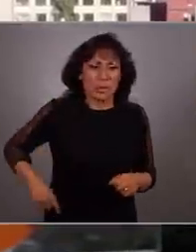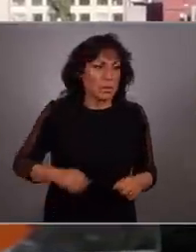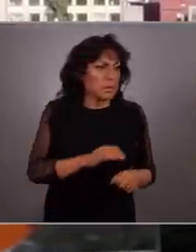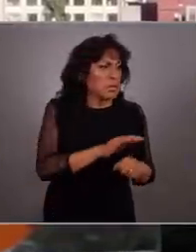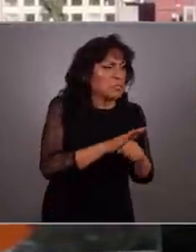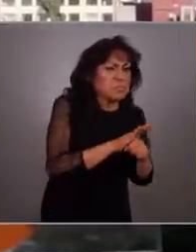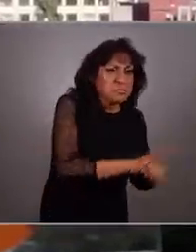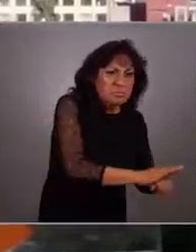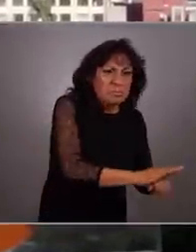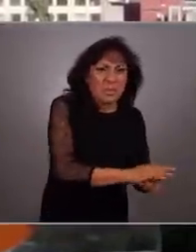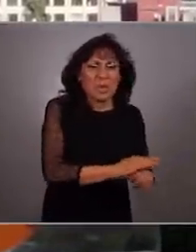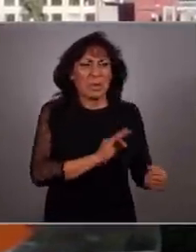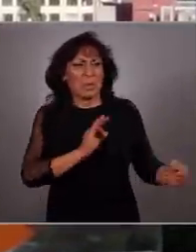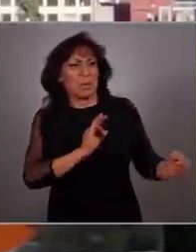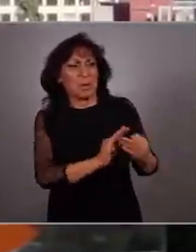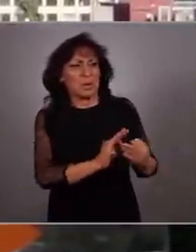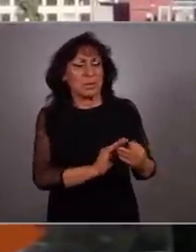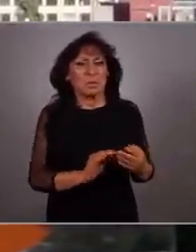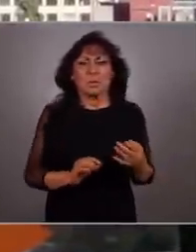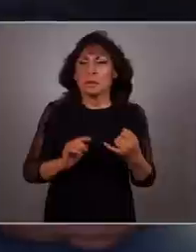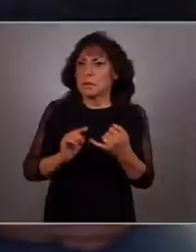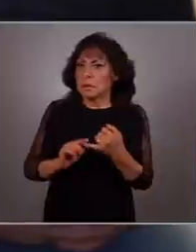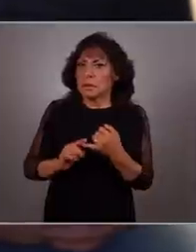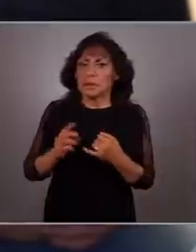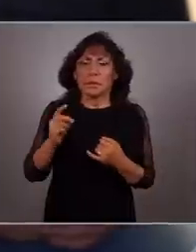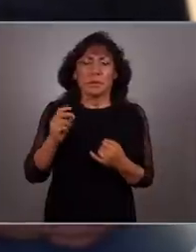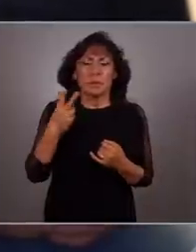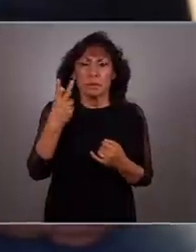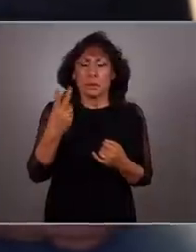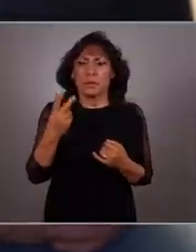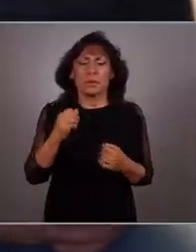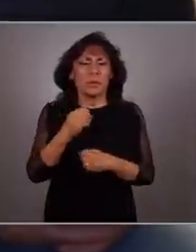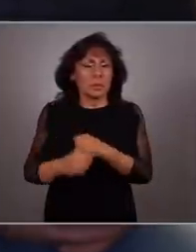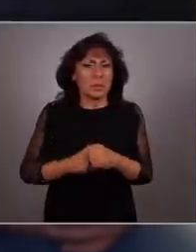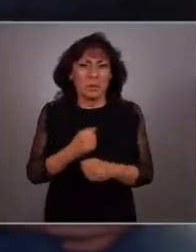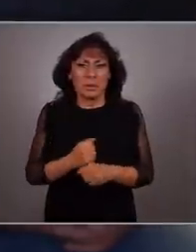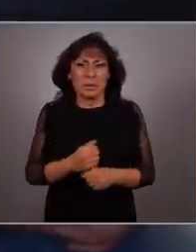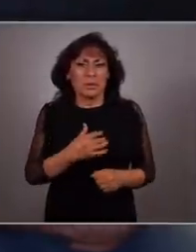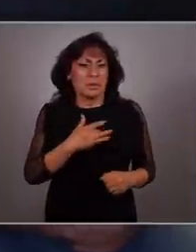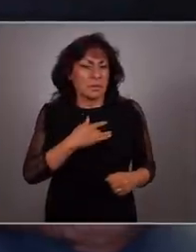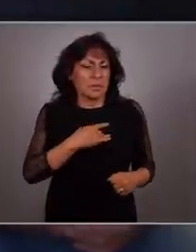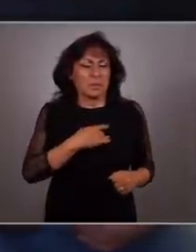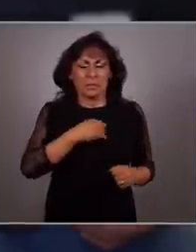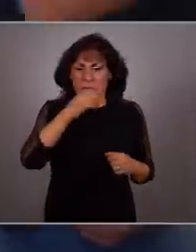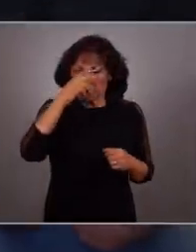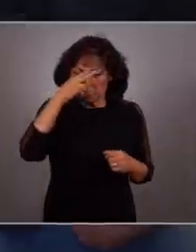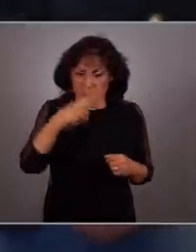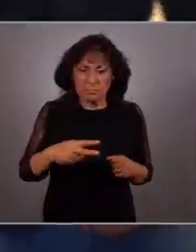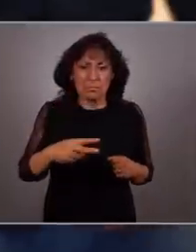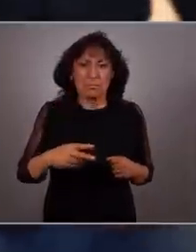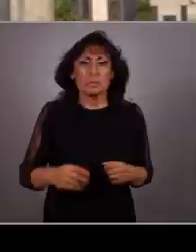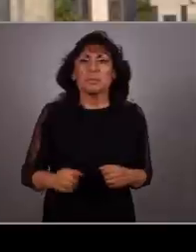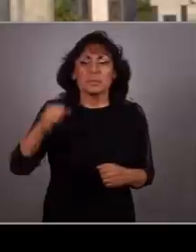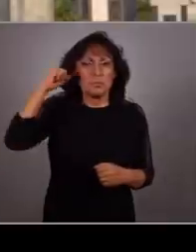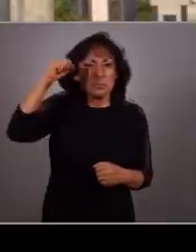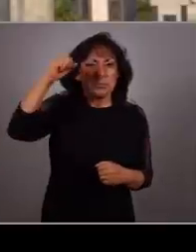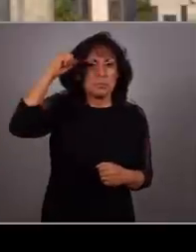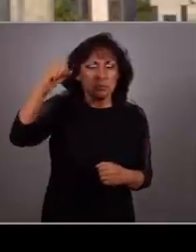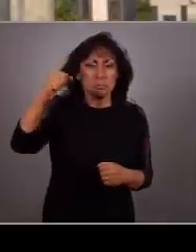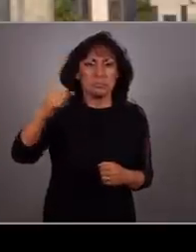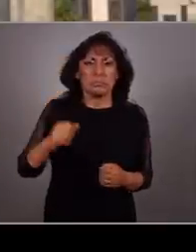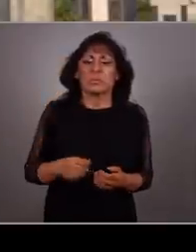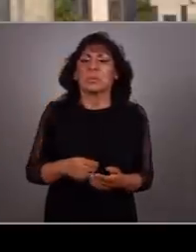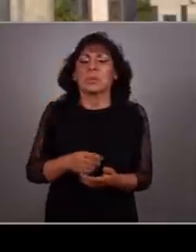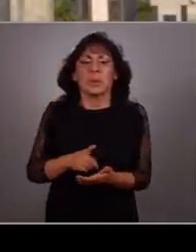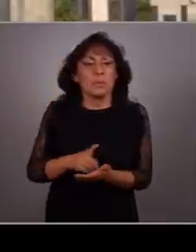régimen autoritario y represor. Hace 32 años, desde el corazón de México, la lucha de la gente fue